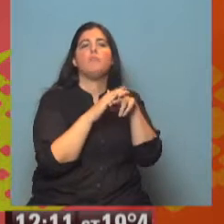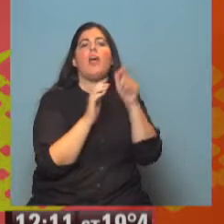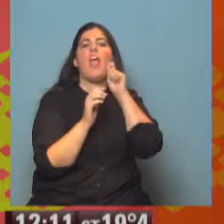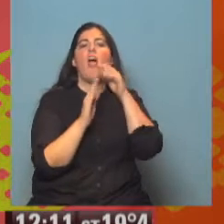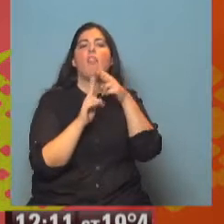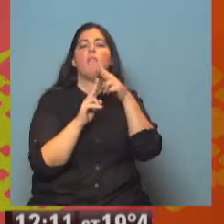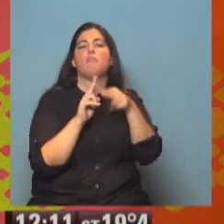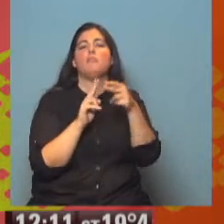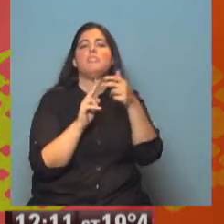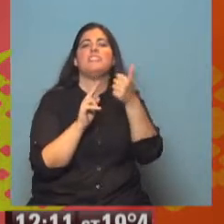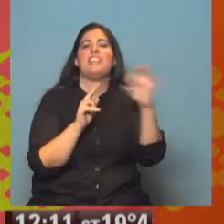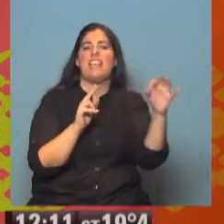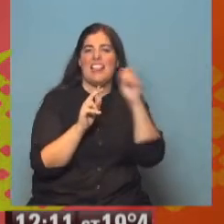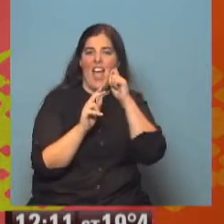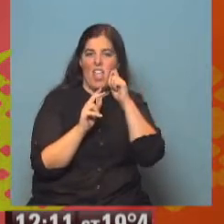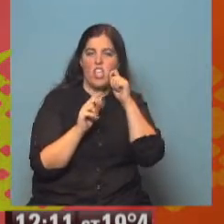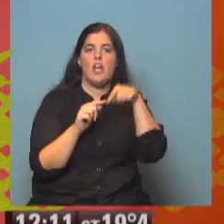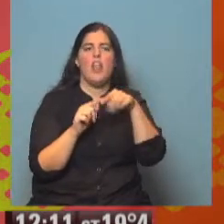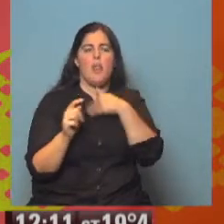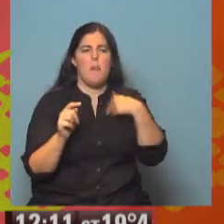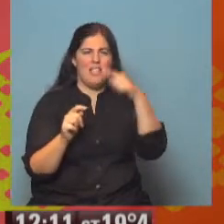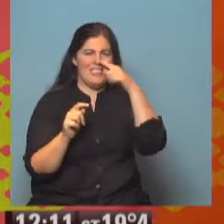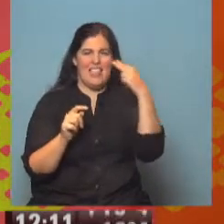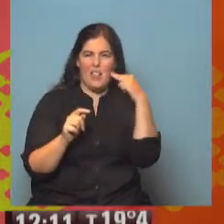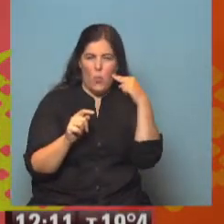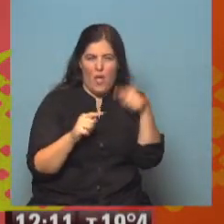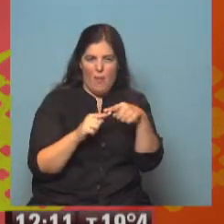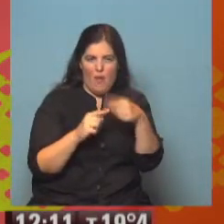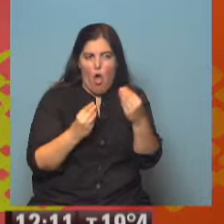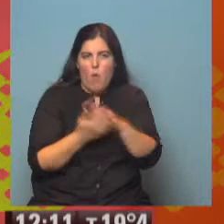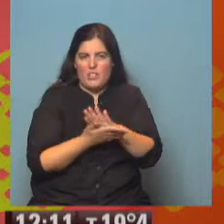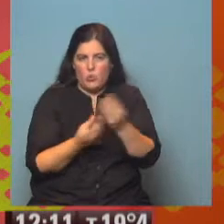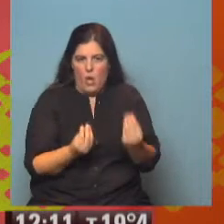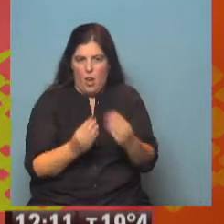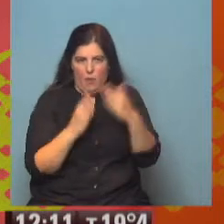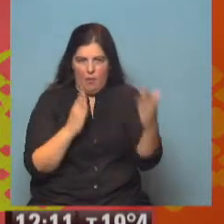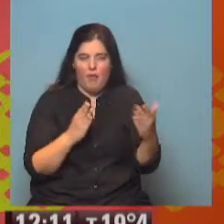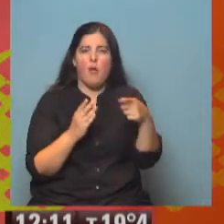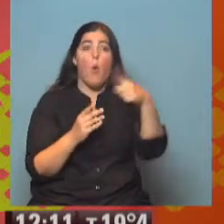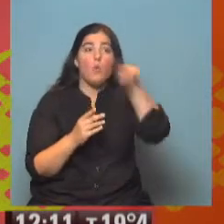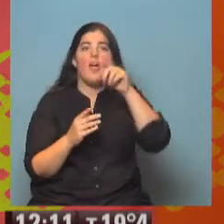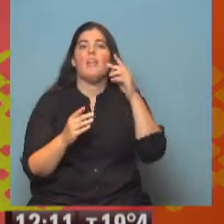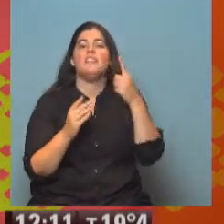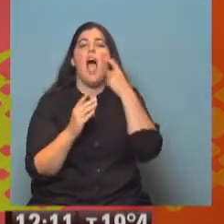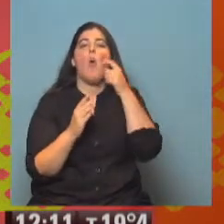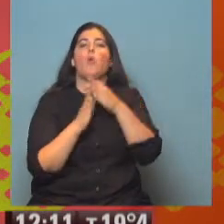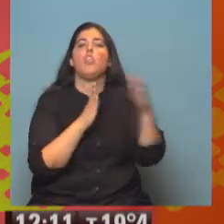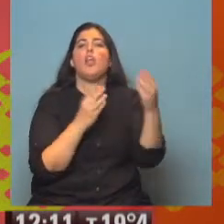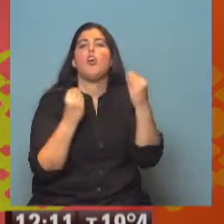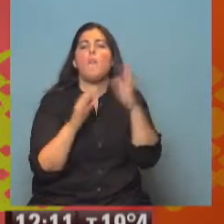los 60 años. Su mamá tiene 79. En ese caso, ¿cómo resuelvo esto yo? Ustedes, auditores, ¿cómo lo resuelven?